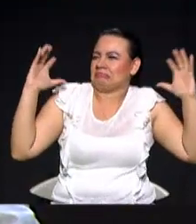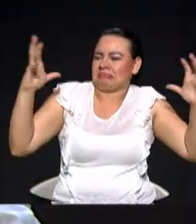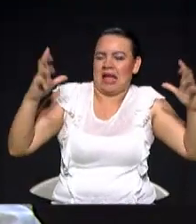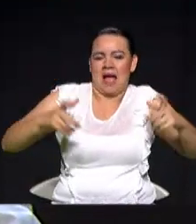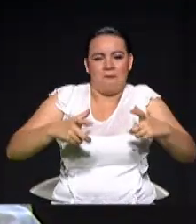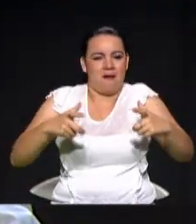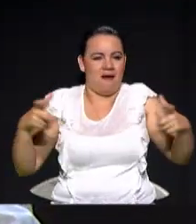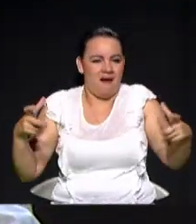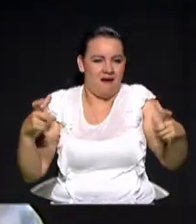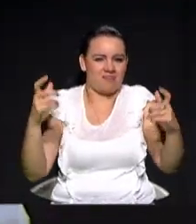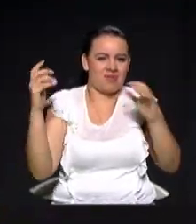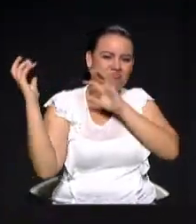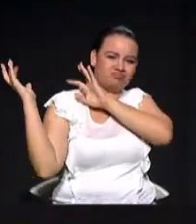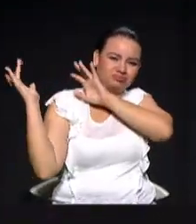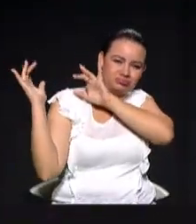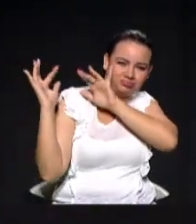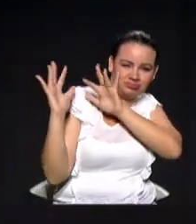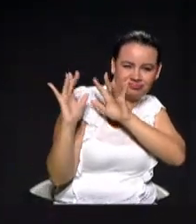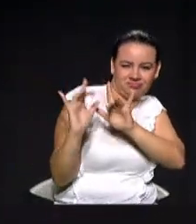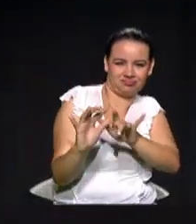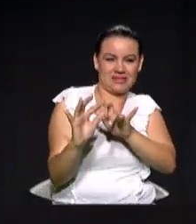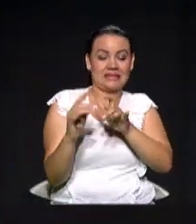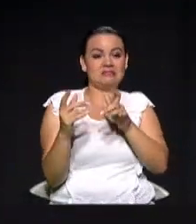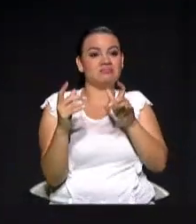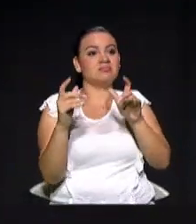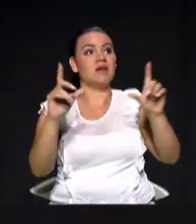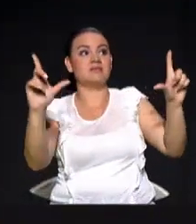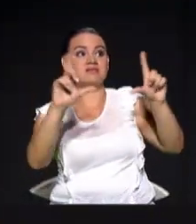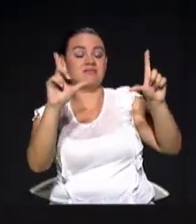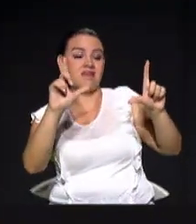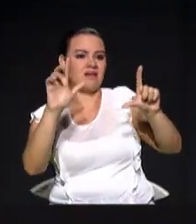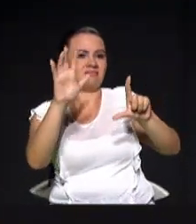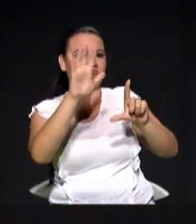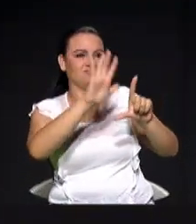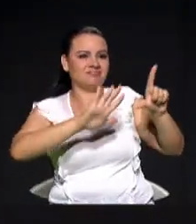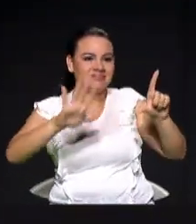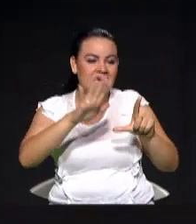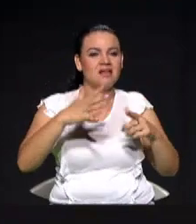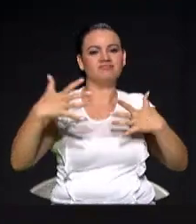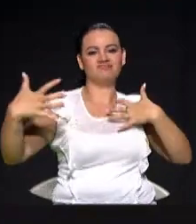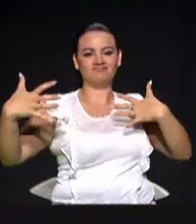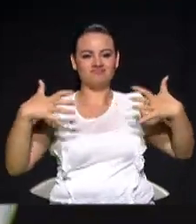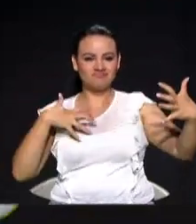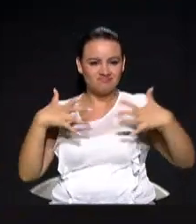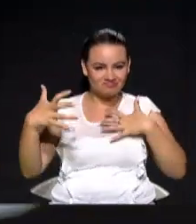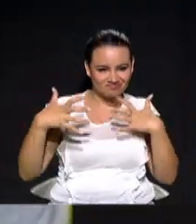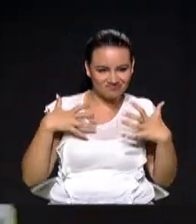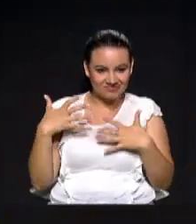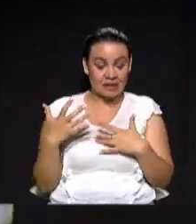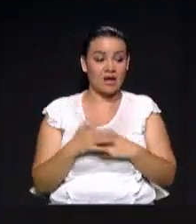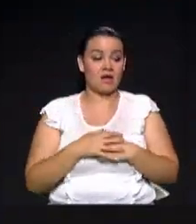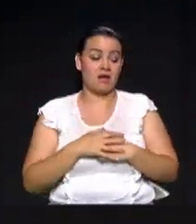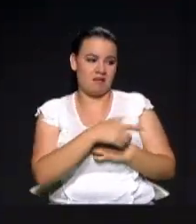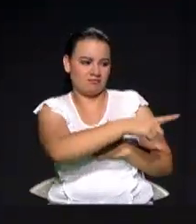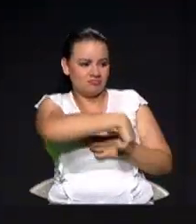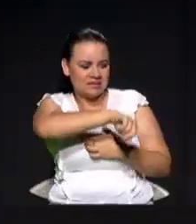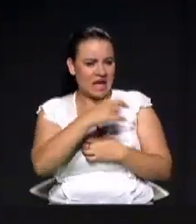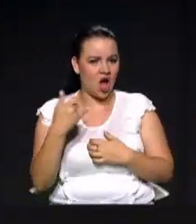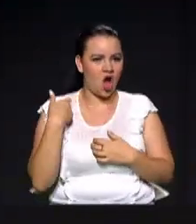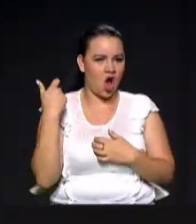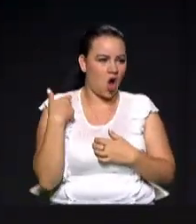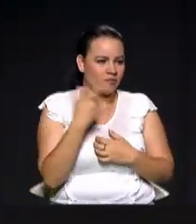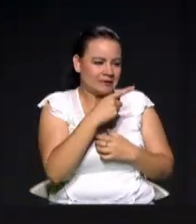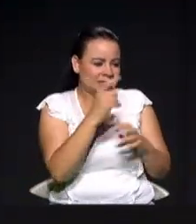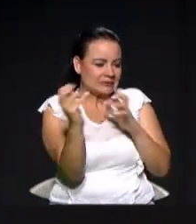grandes y vamos a hacer cine, vamos a hacer teatro, vamos a llevar a los jóvenes, se los vamos a quitar de la